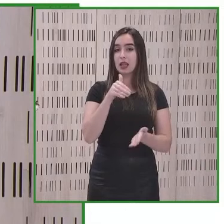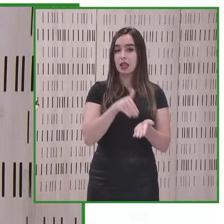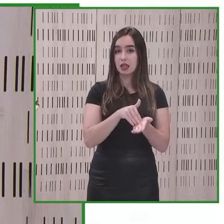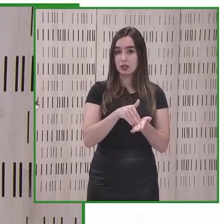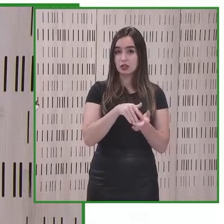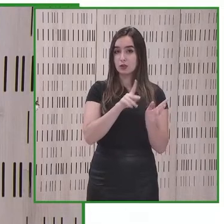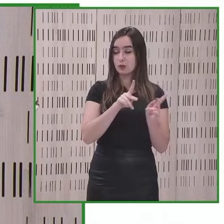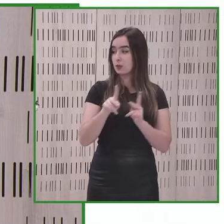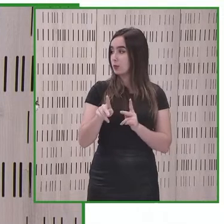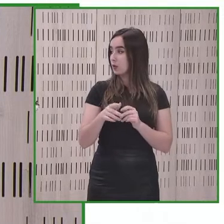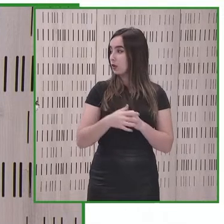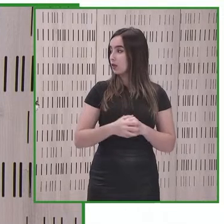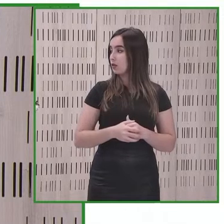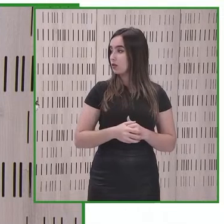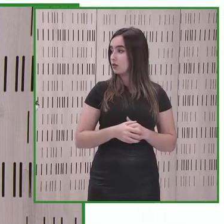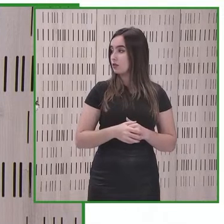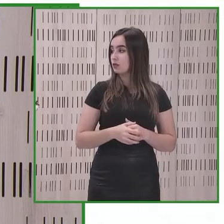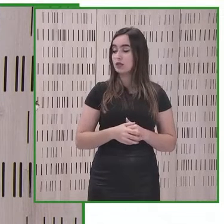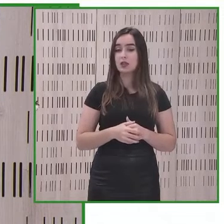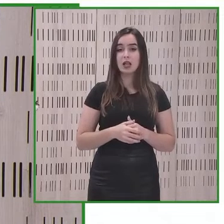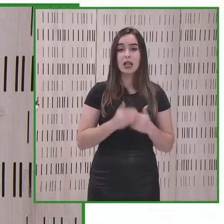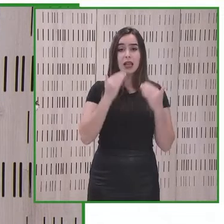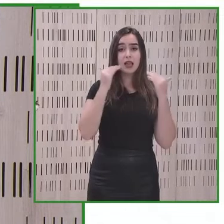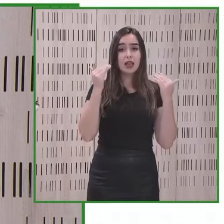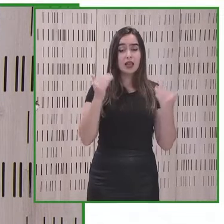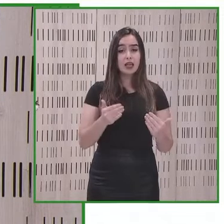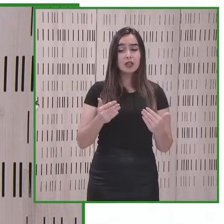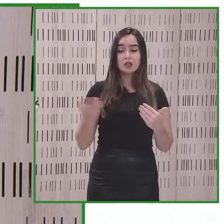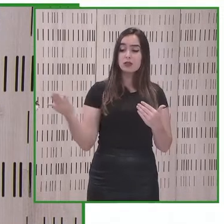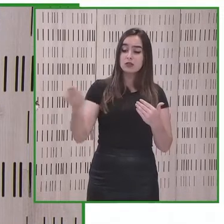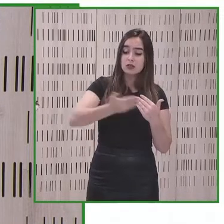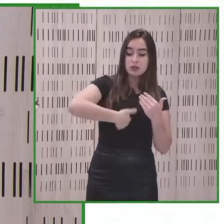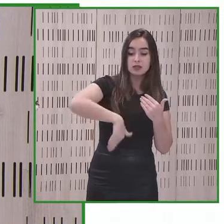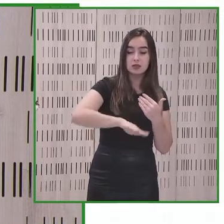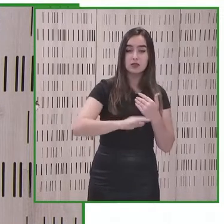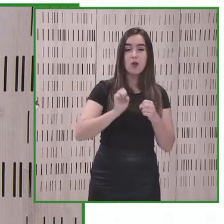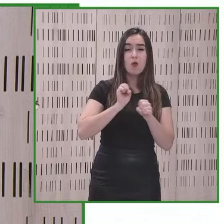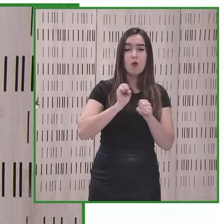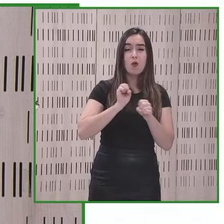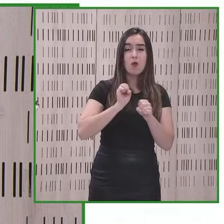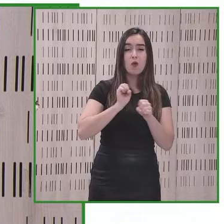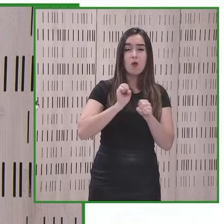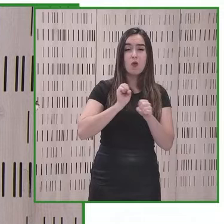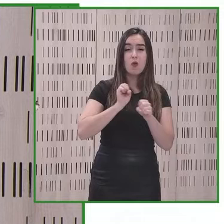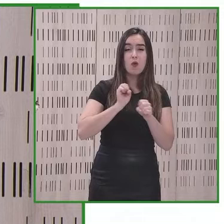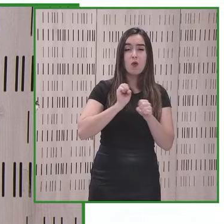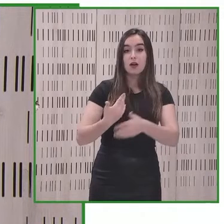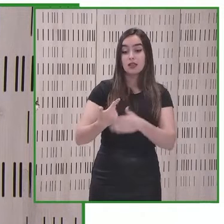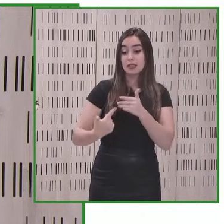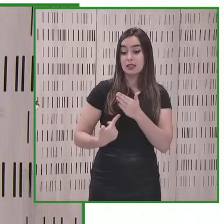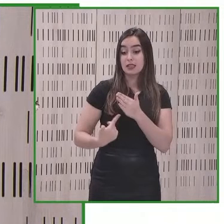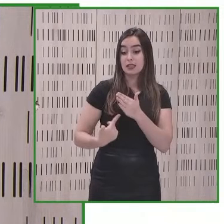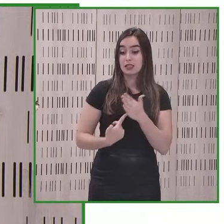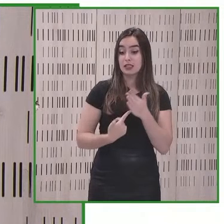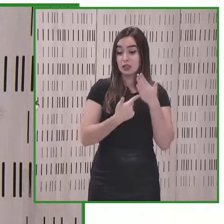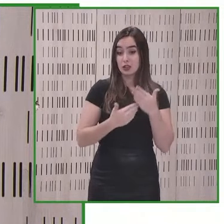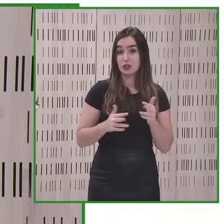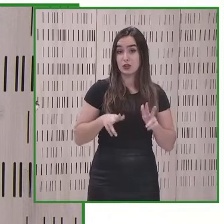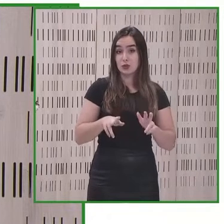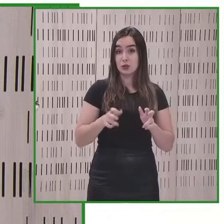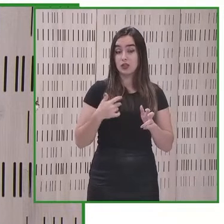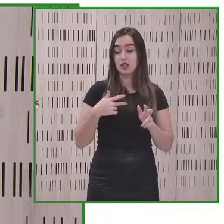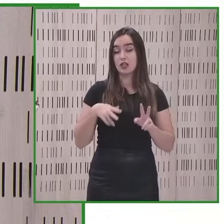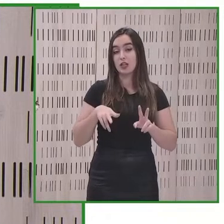en gran medida gracias a la aplicación conjunta sumatoria como decía antes de la la innovación